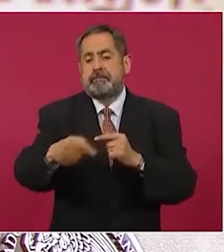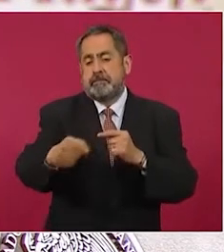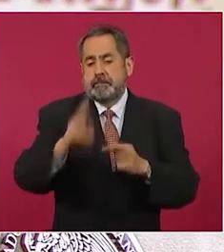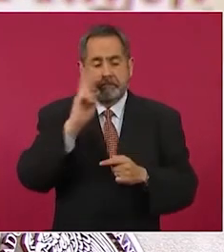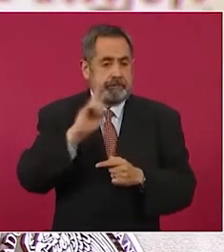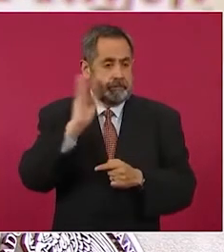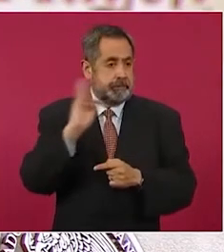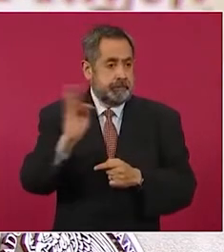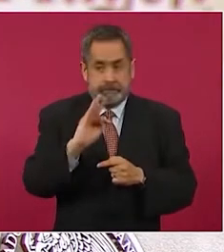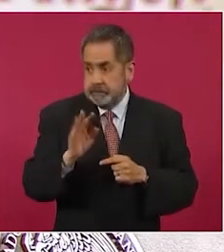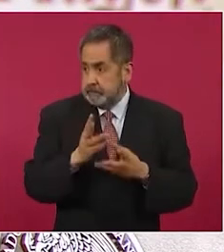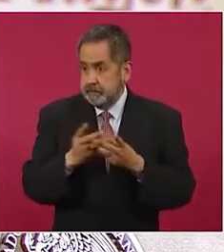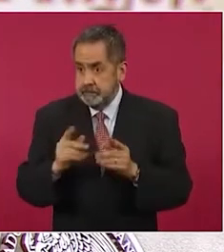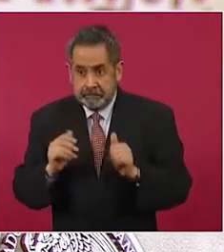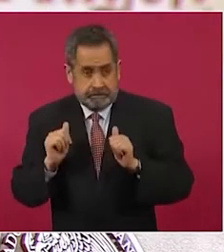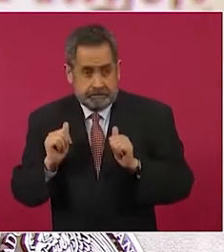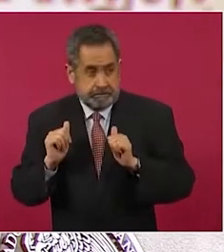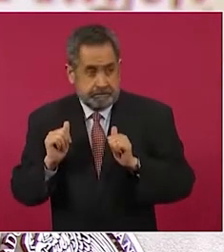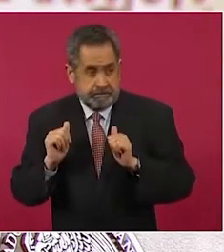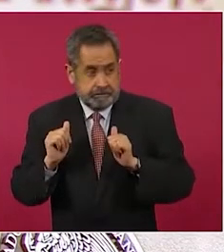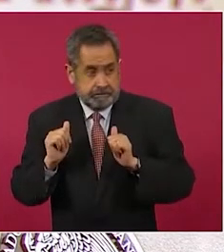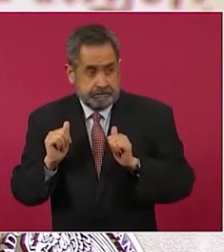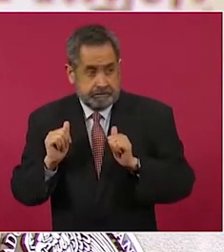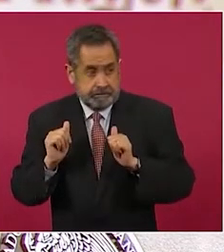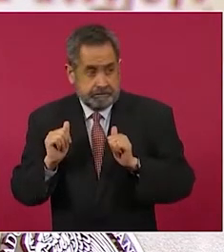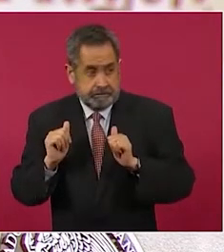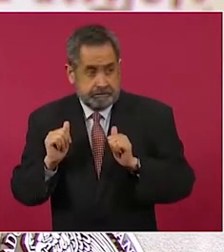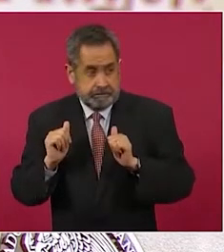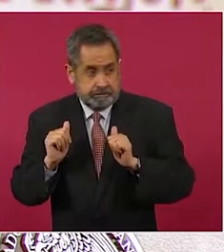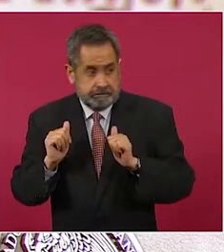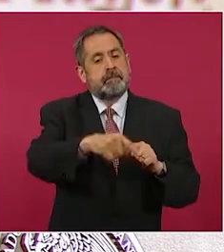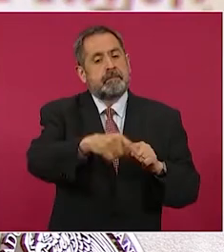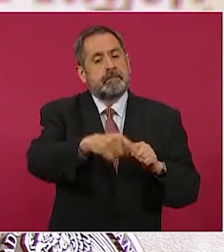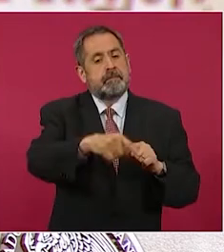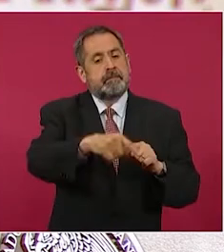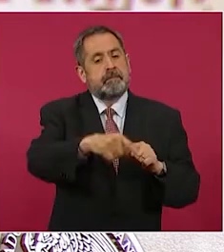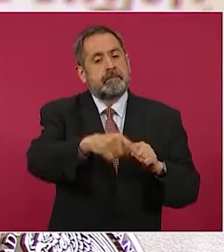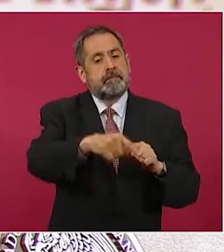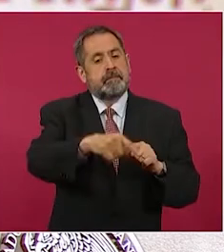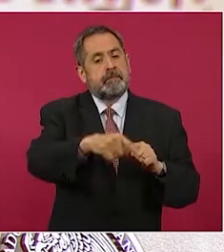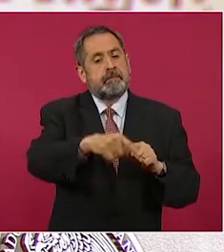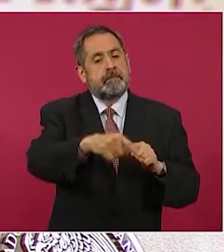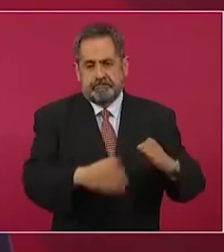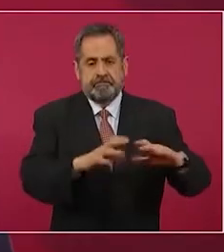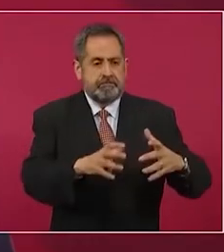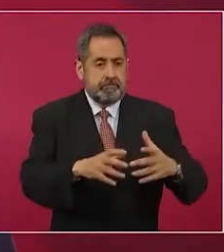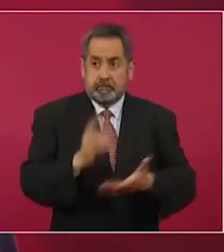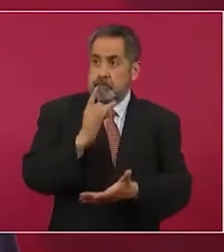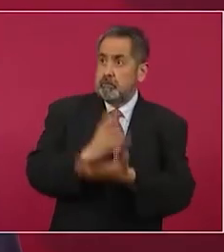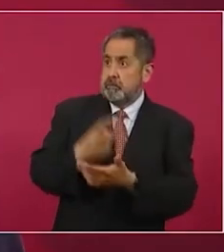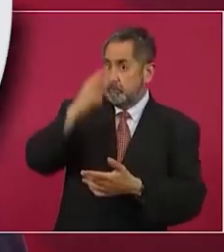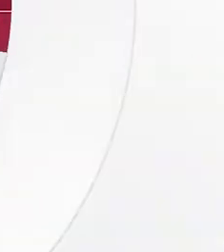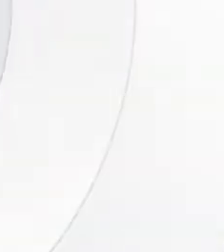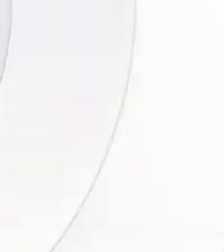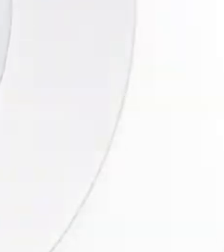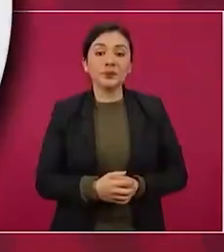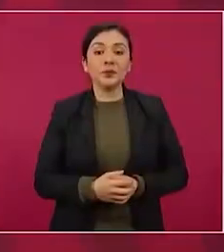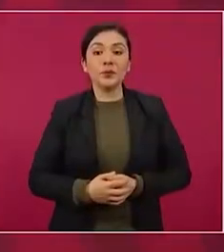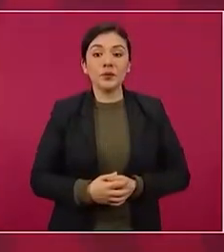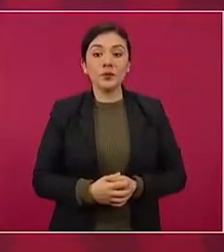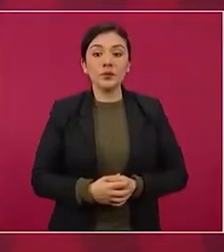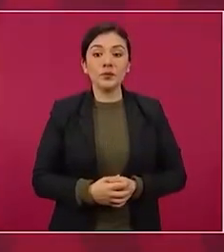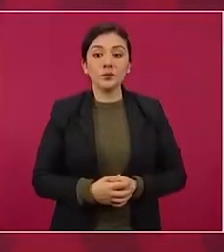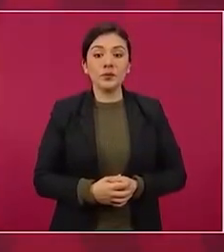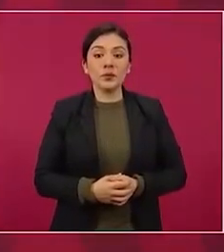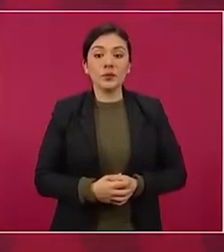momento contribuir a el final del periodo epidémico, no sólo en México, sino en el mundo. Nosotros